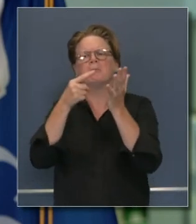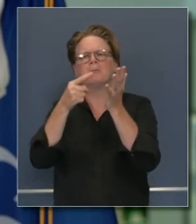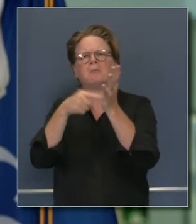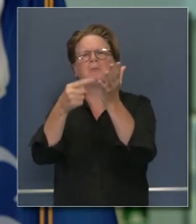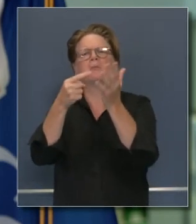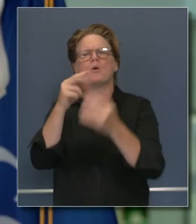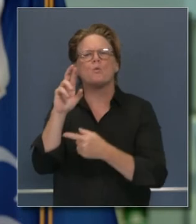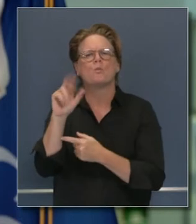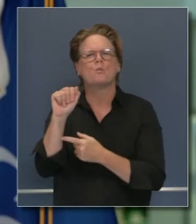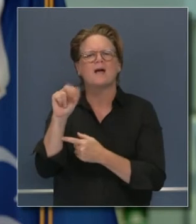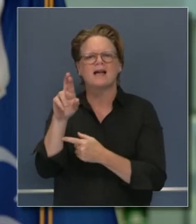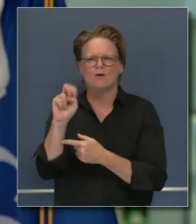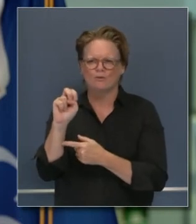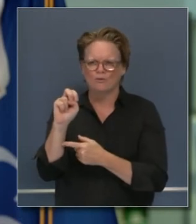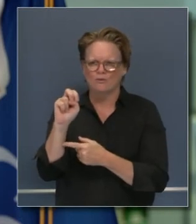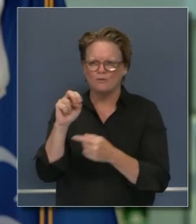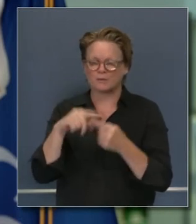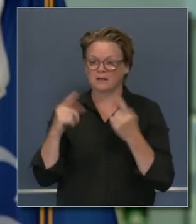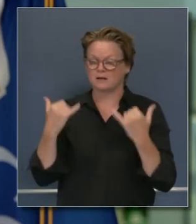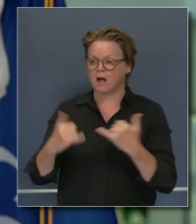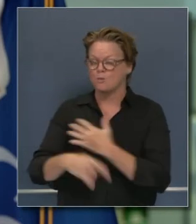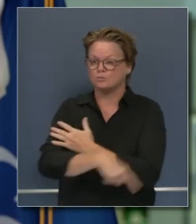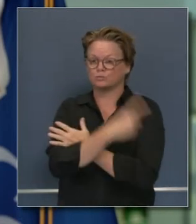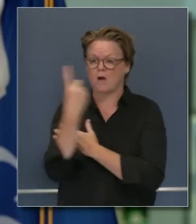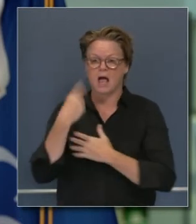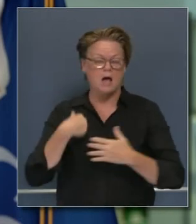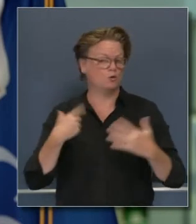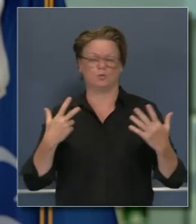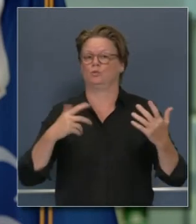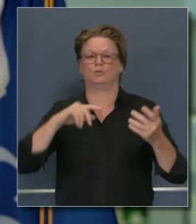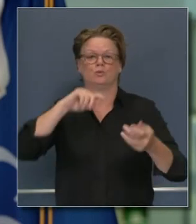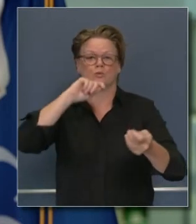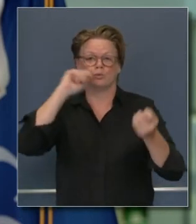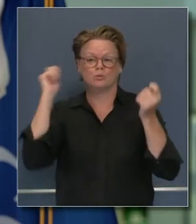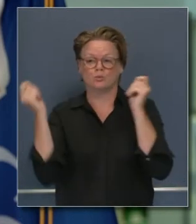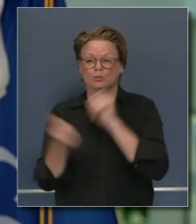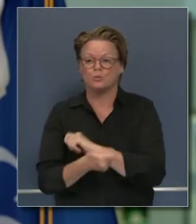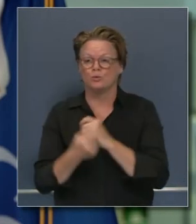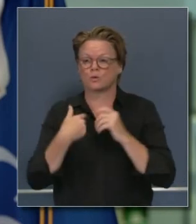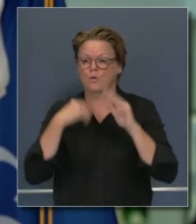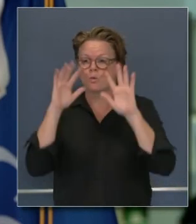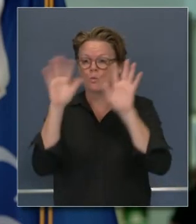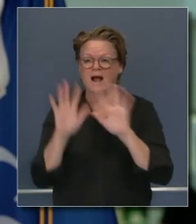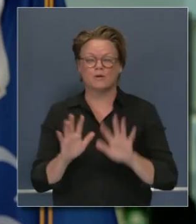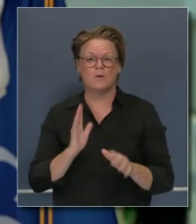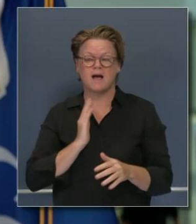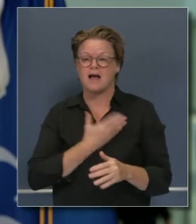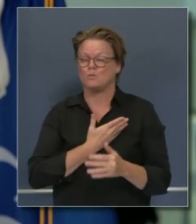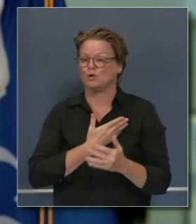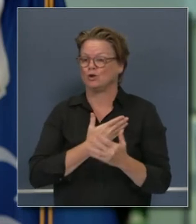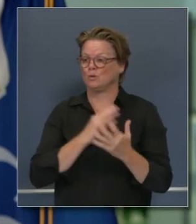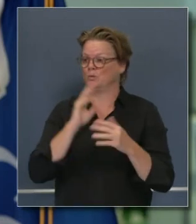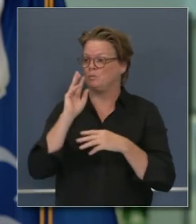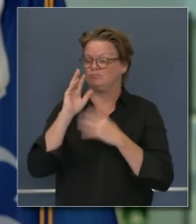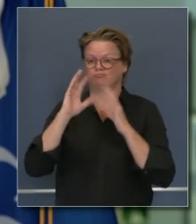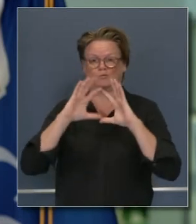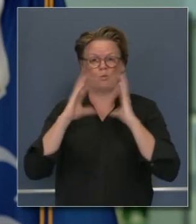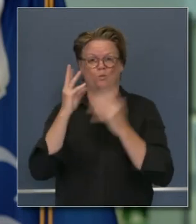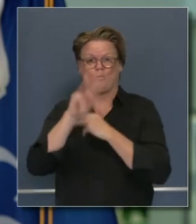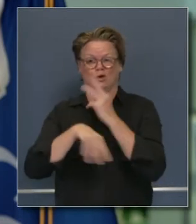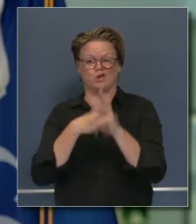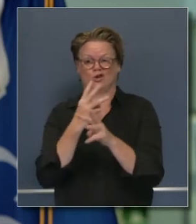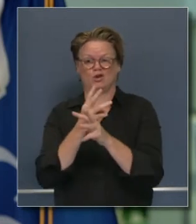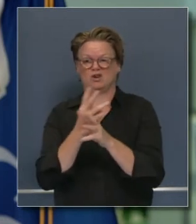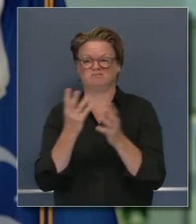casi son excepciones más que la regla y como consecuencia la pregunta es lo que han estado